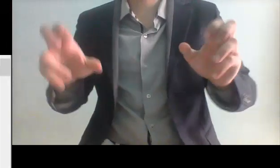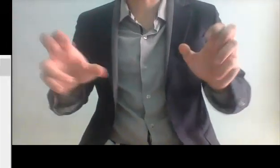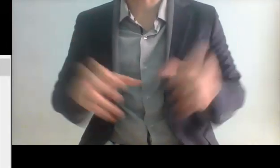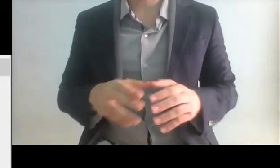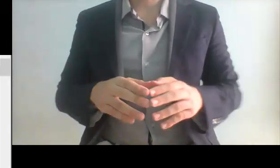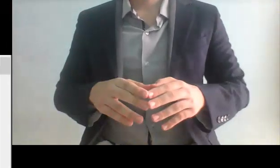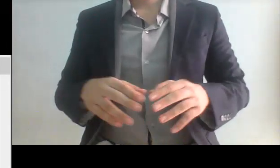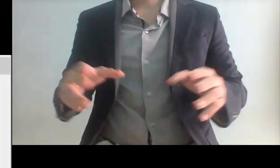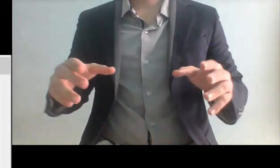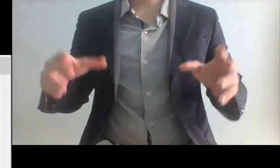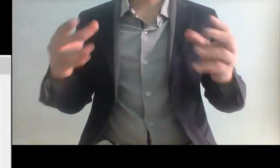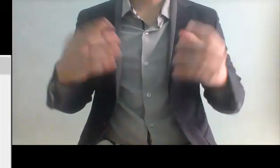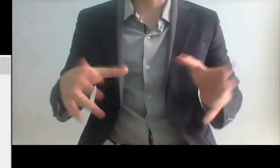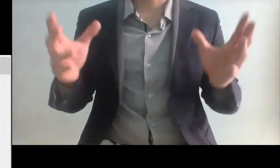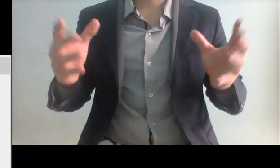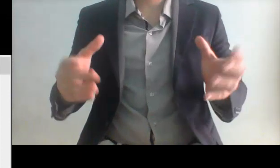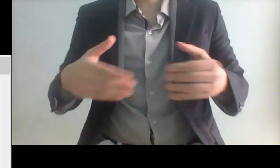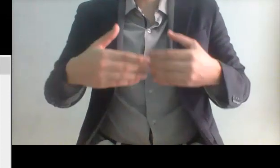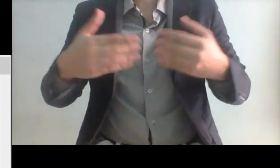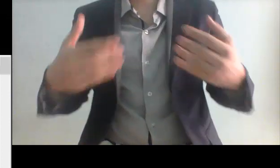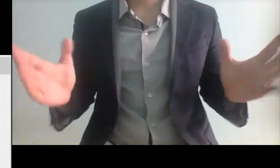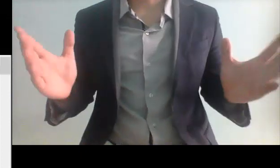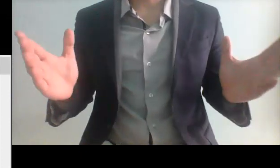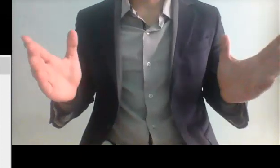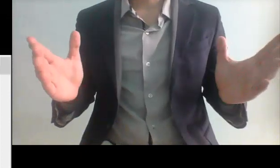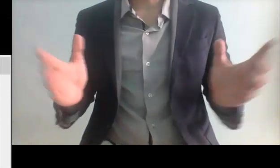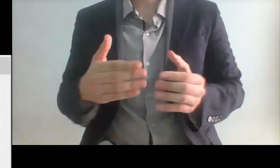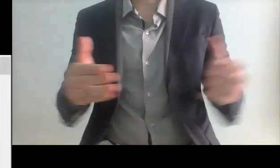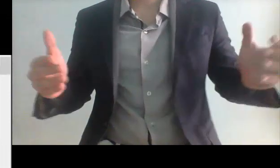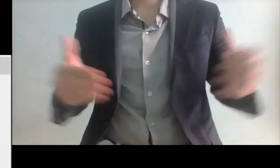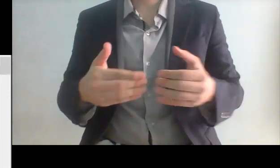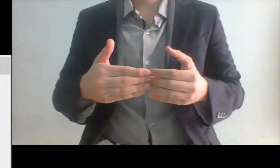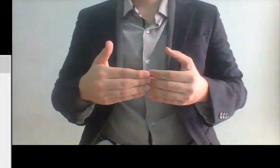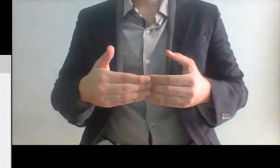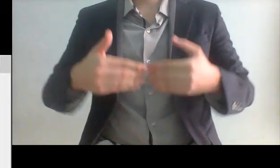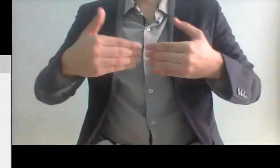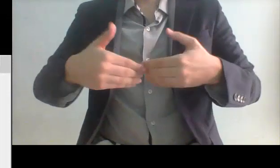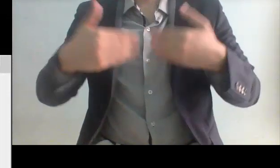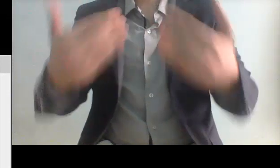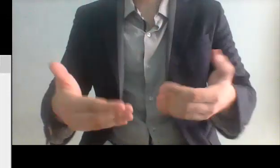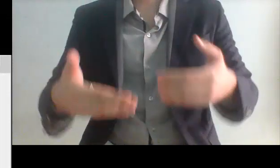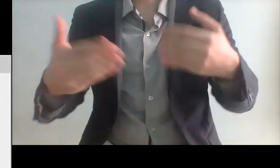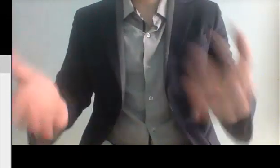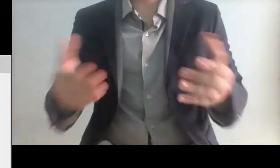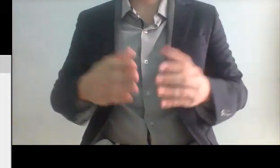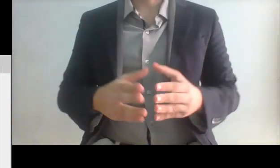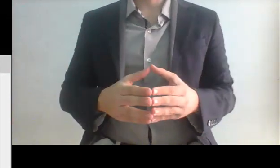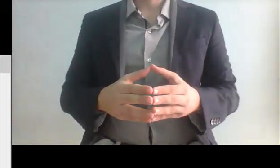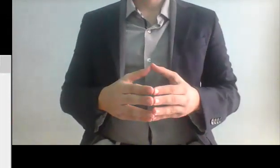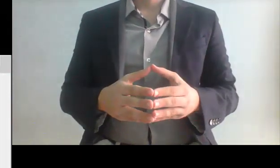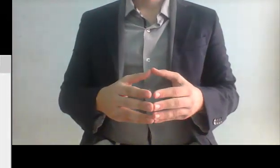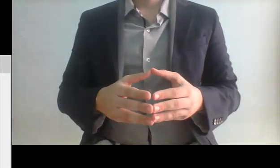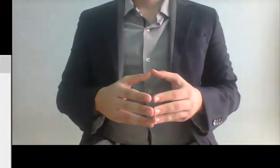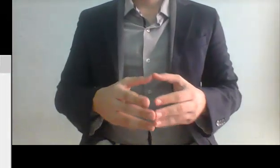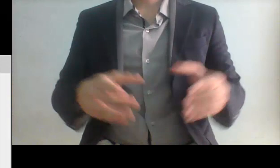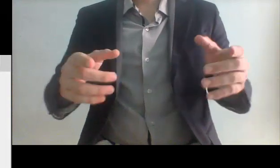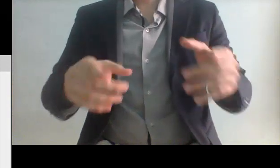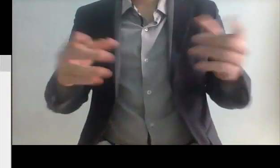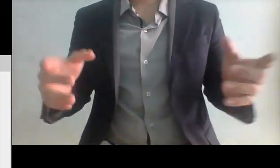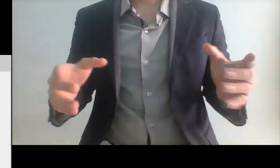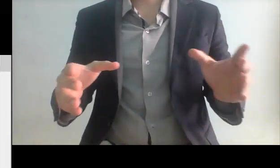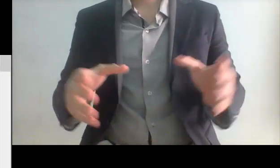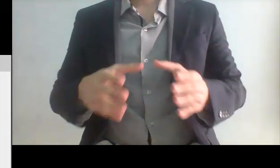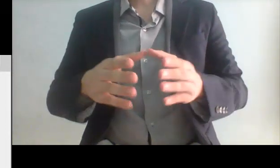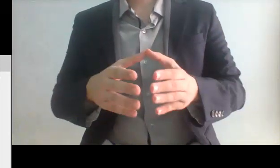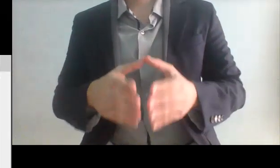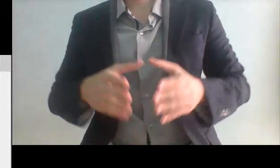intelectuales que son tan basura que no son intelectuales básicamente son prostituidos de la política son los